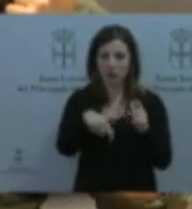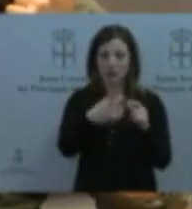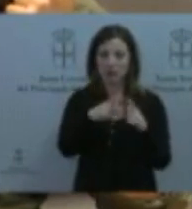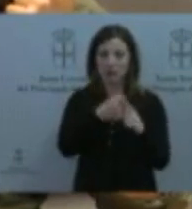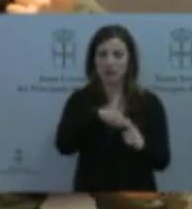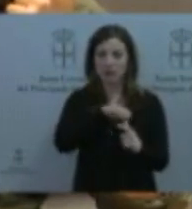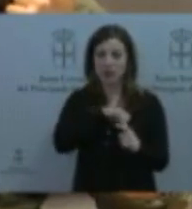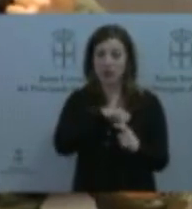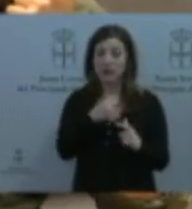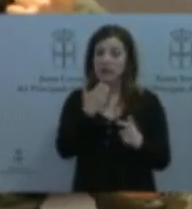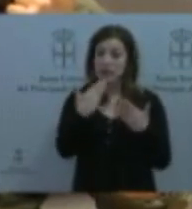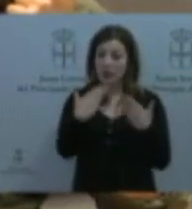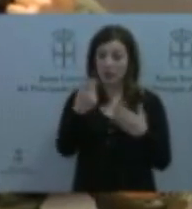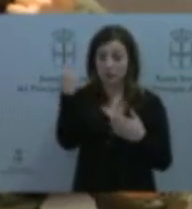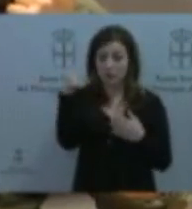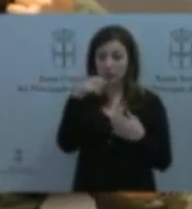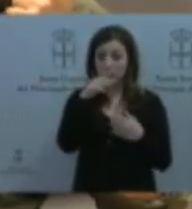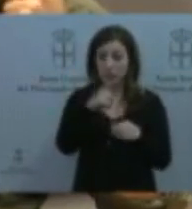tiempo y nada más. Gracias.